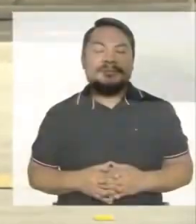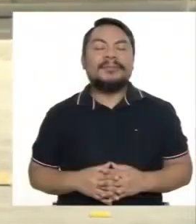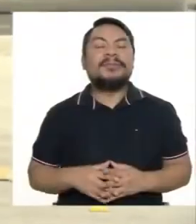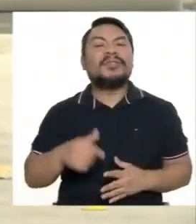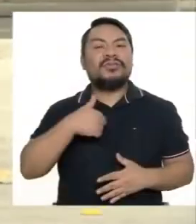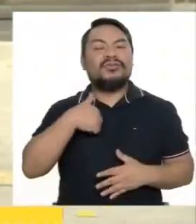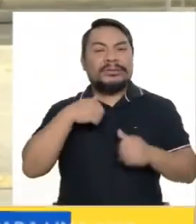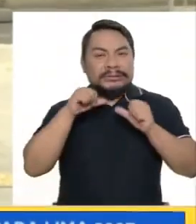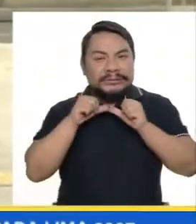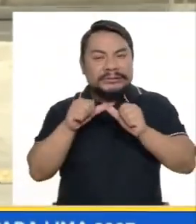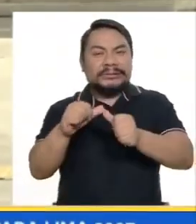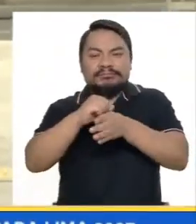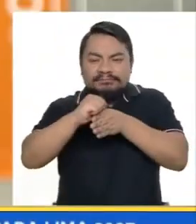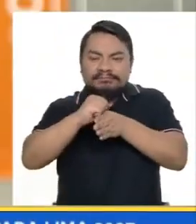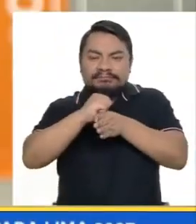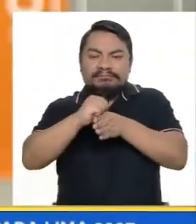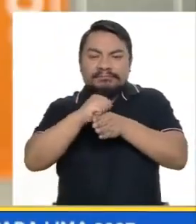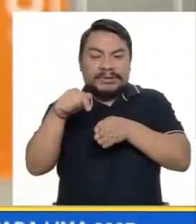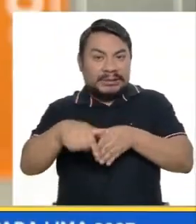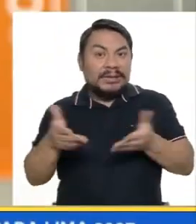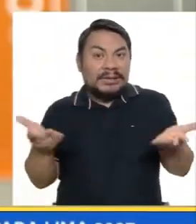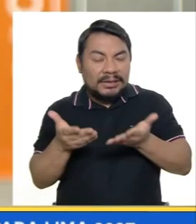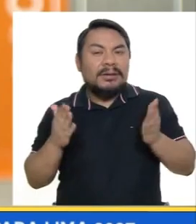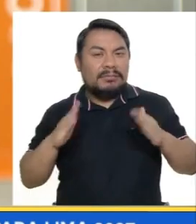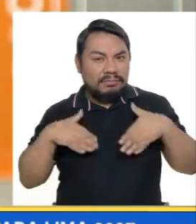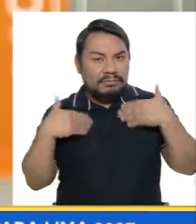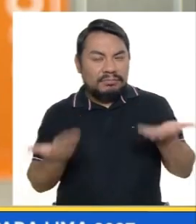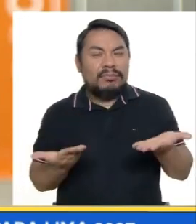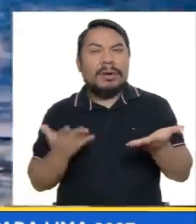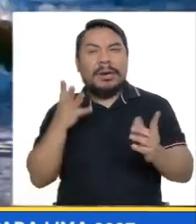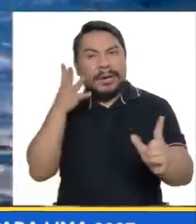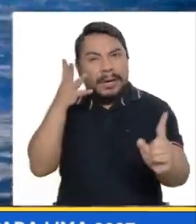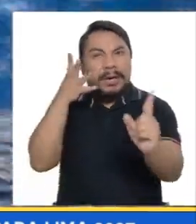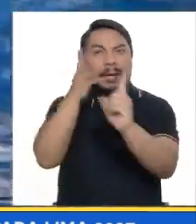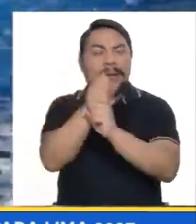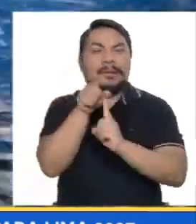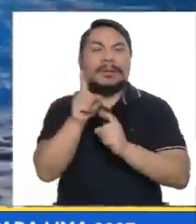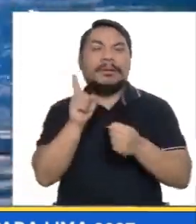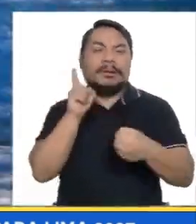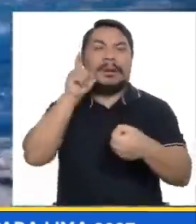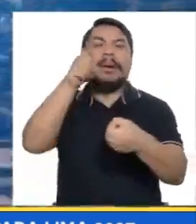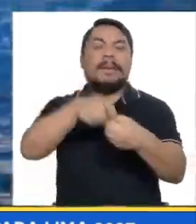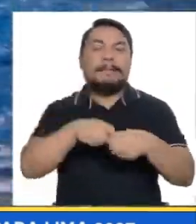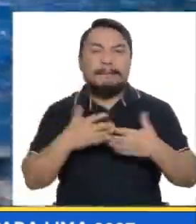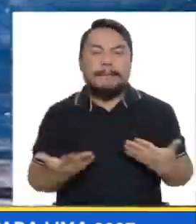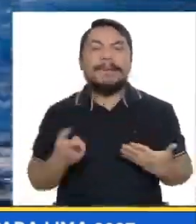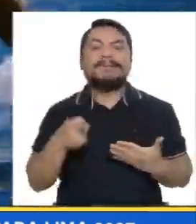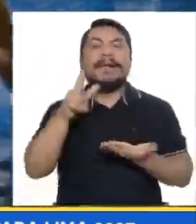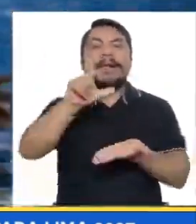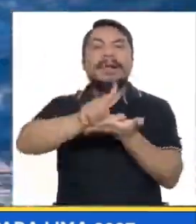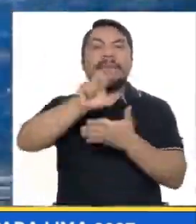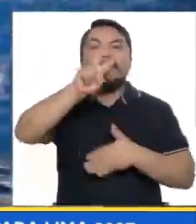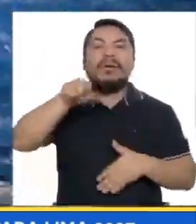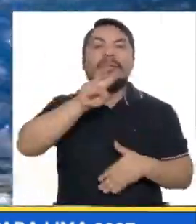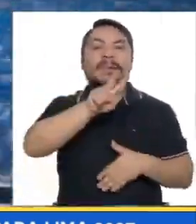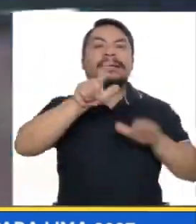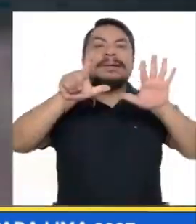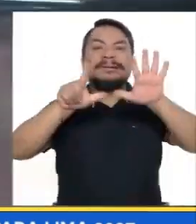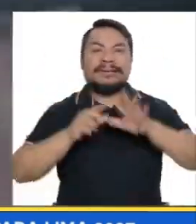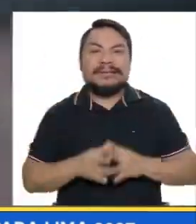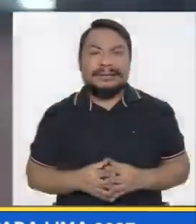Yo sigo entrenando aquí para poder conseguir la participación para Lima